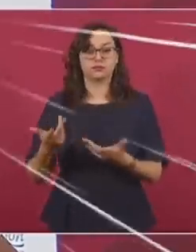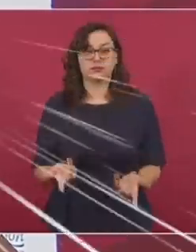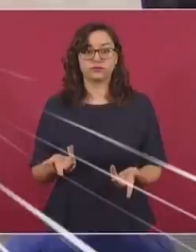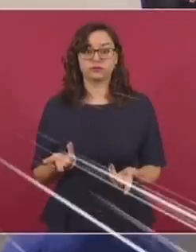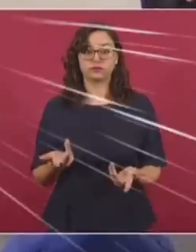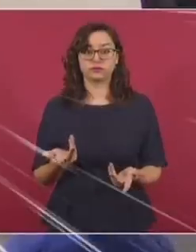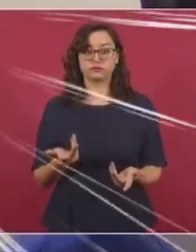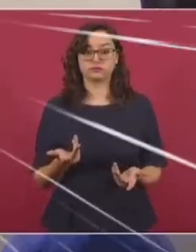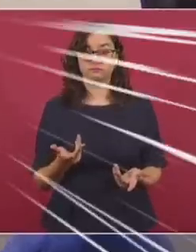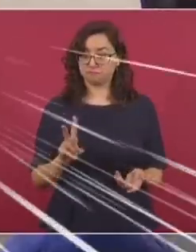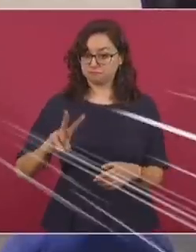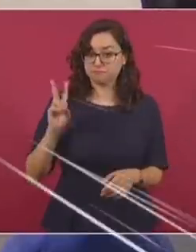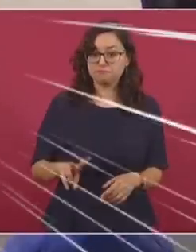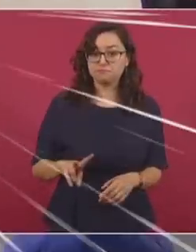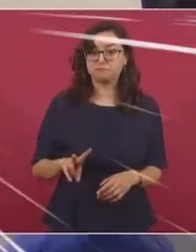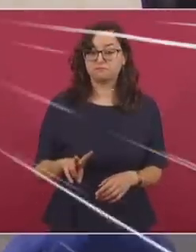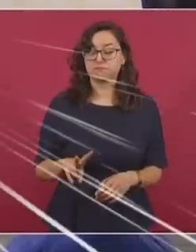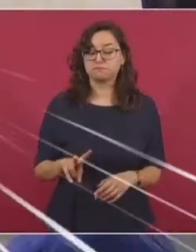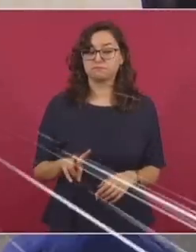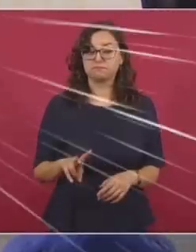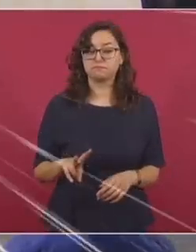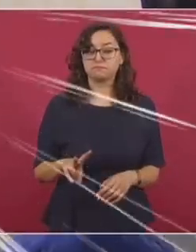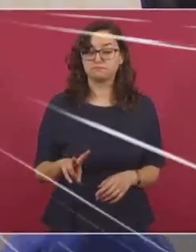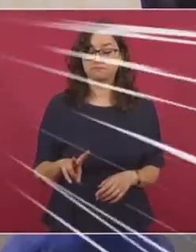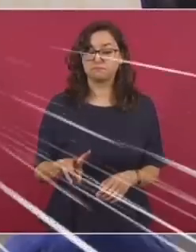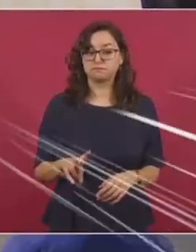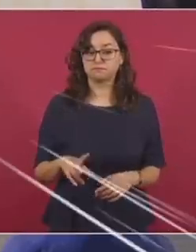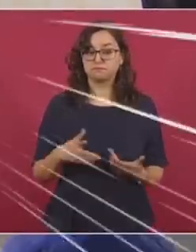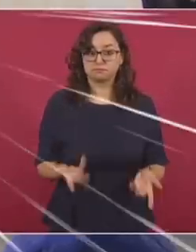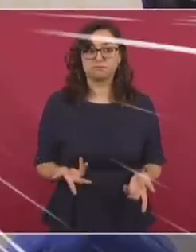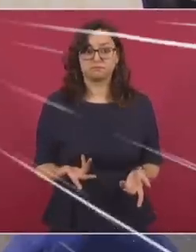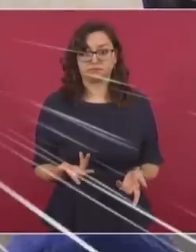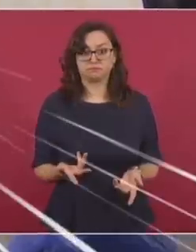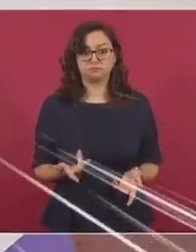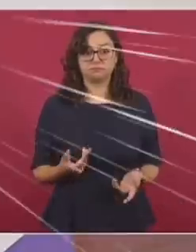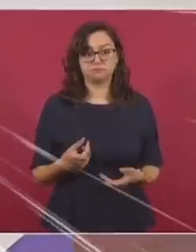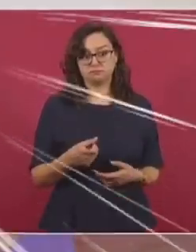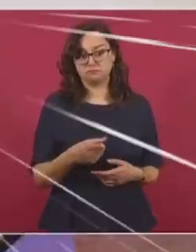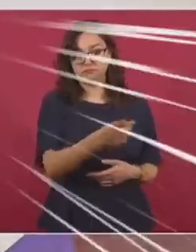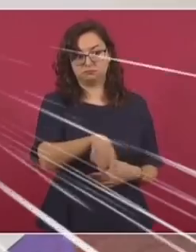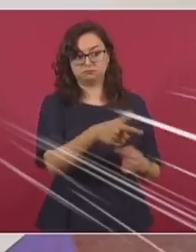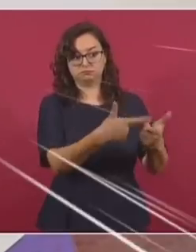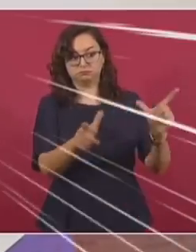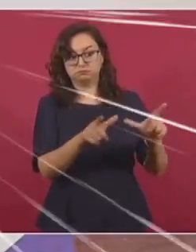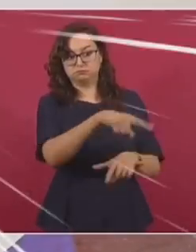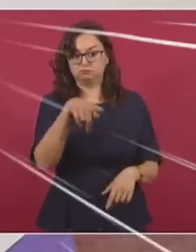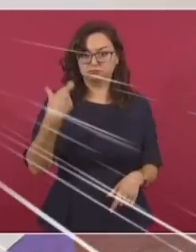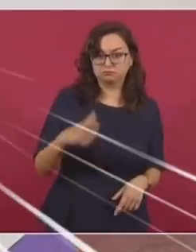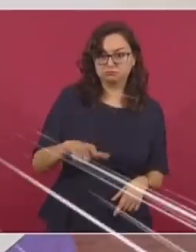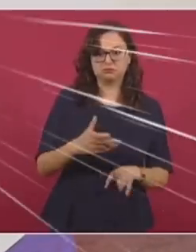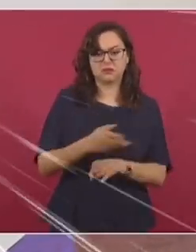más beneficiados con la política neoliberal, que están ayudando,